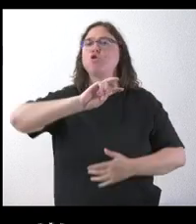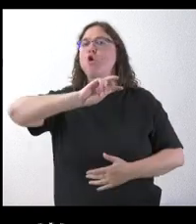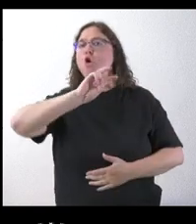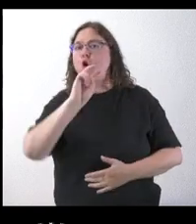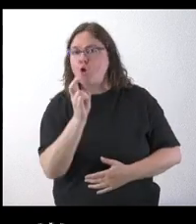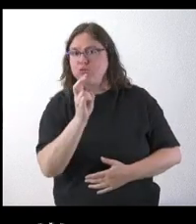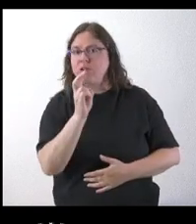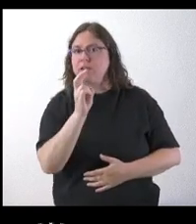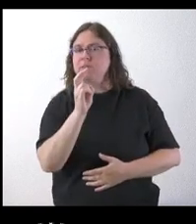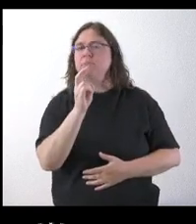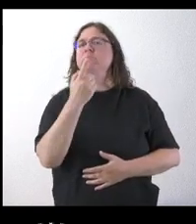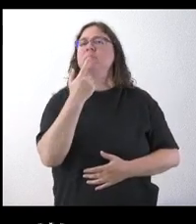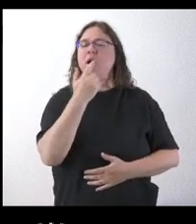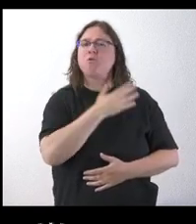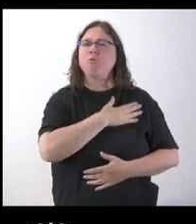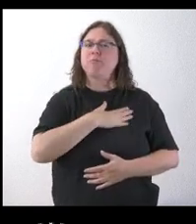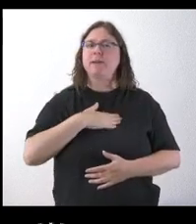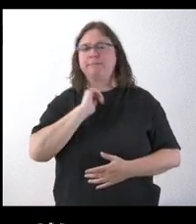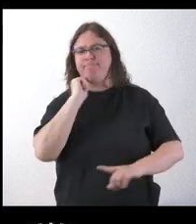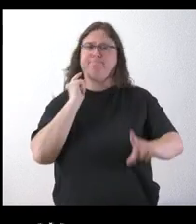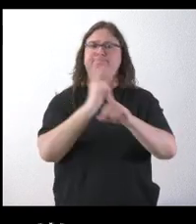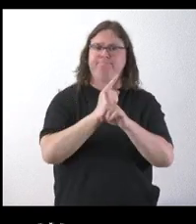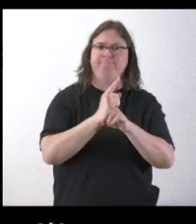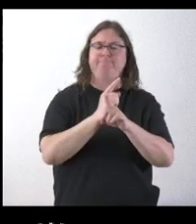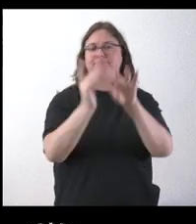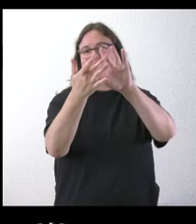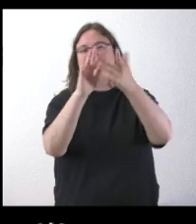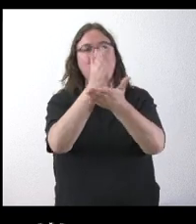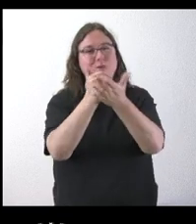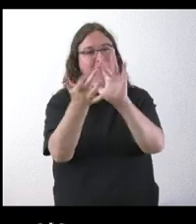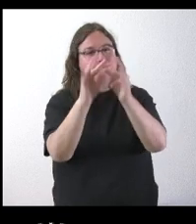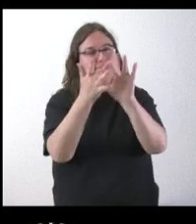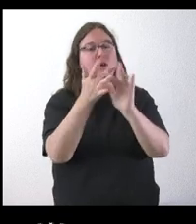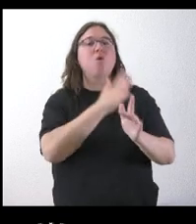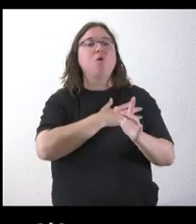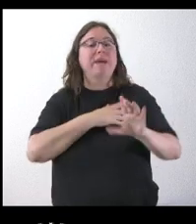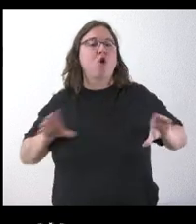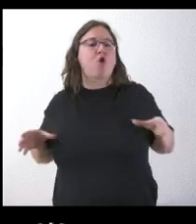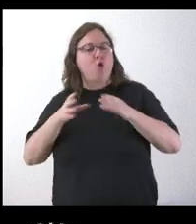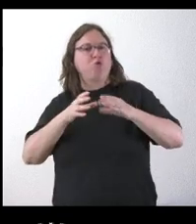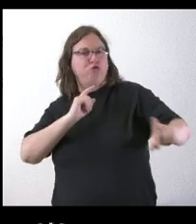manifestado su intención de recurrir y si se plantean en algún caso plantear un recurso conjunto.